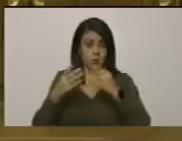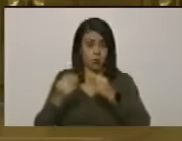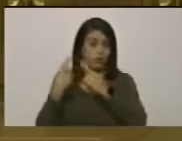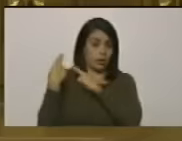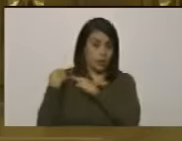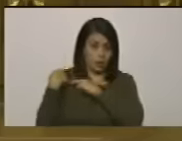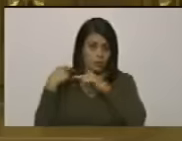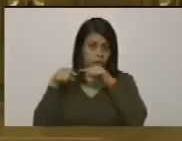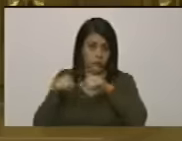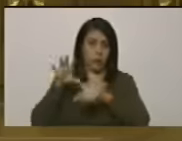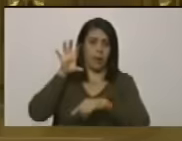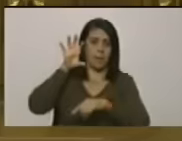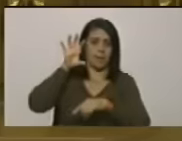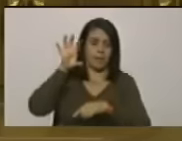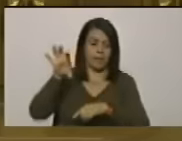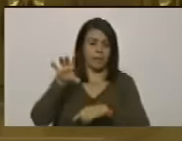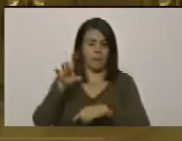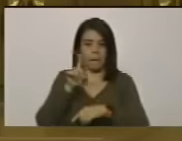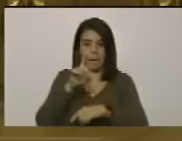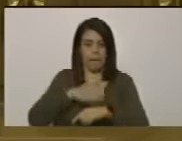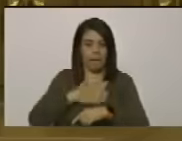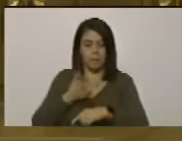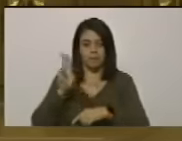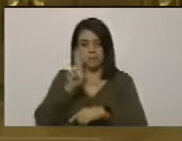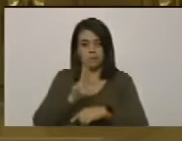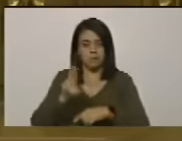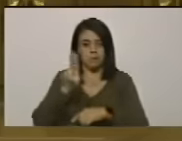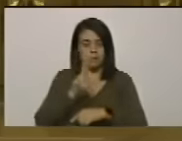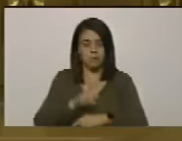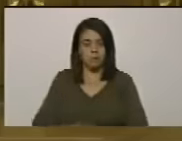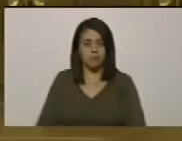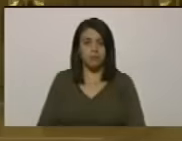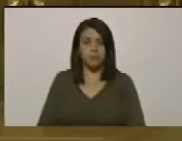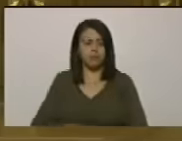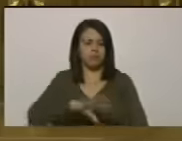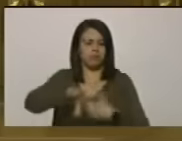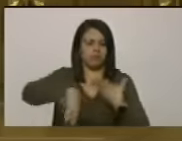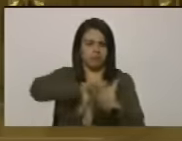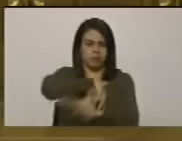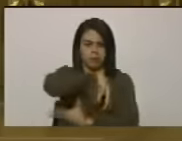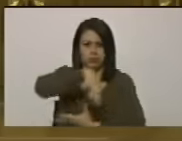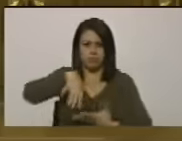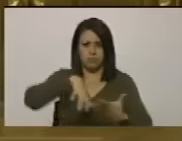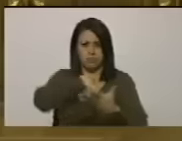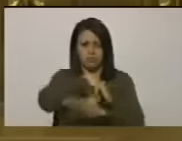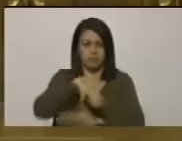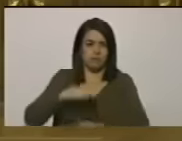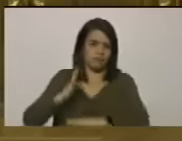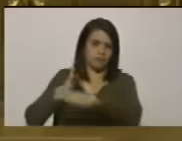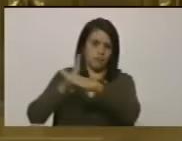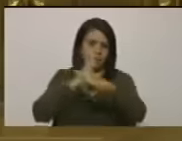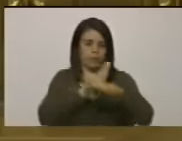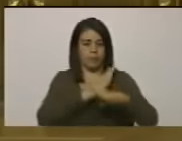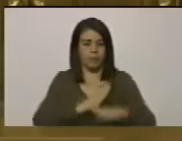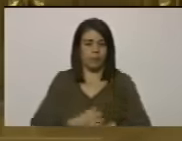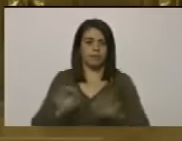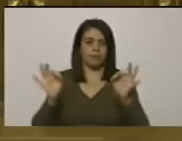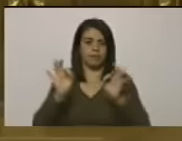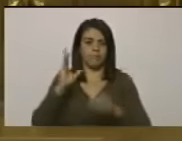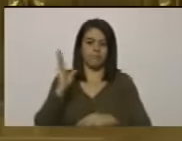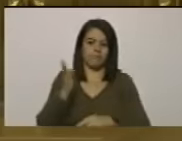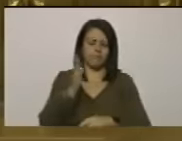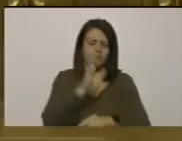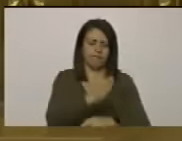responsabilidad al país que no se puede utilizar ni la violencia, ni el bloqueo, ni las